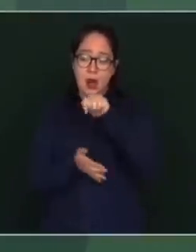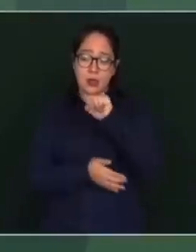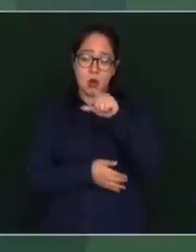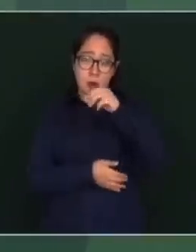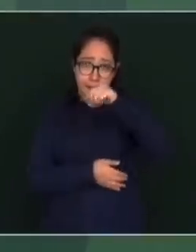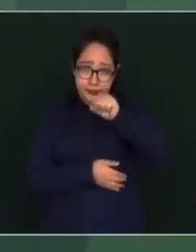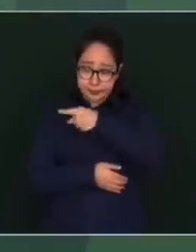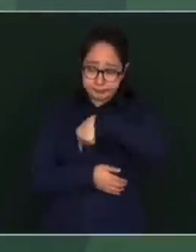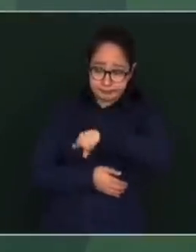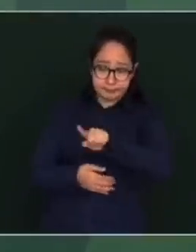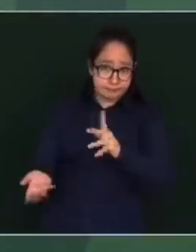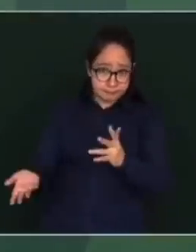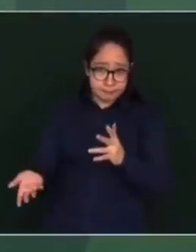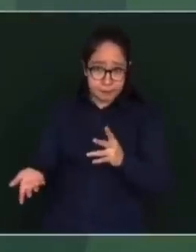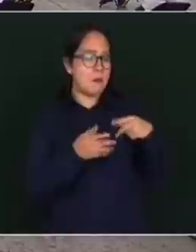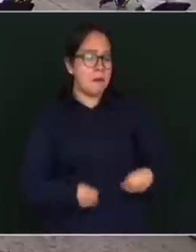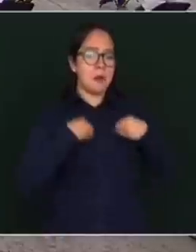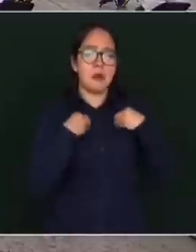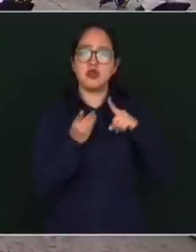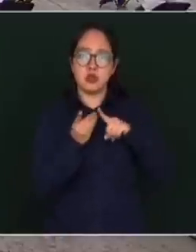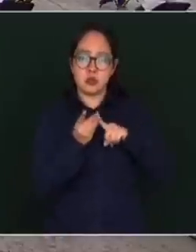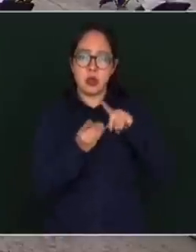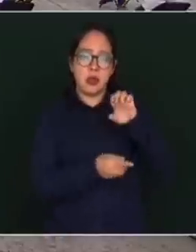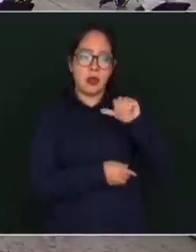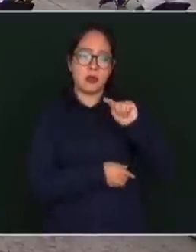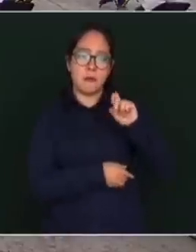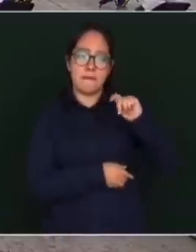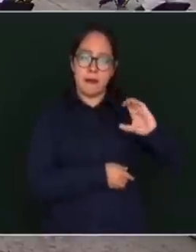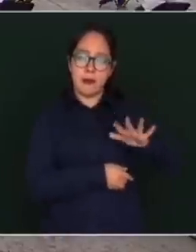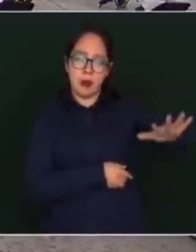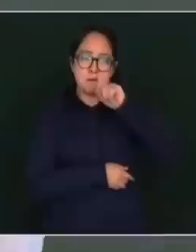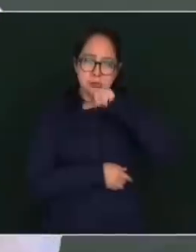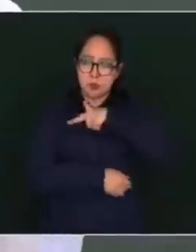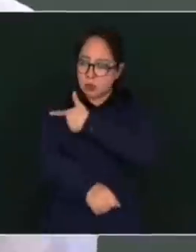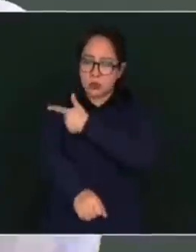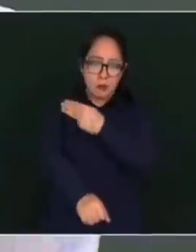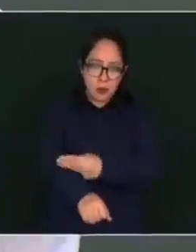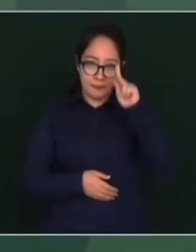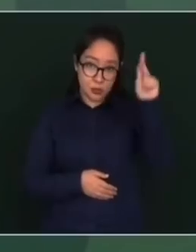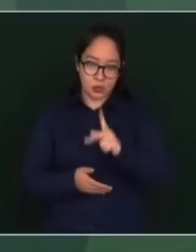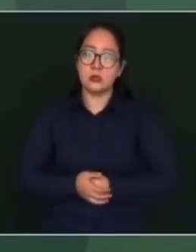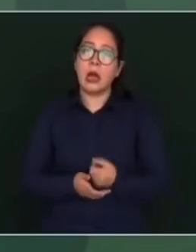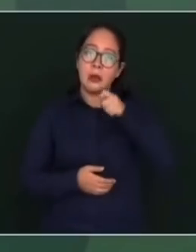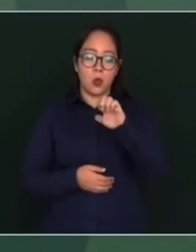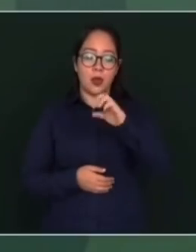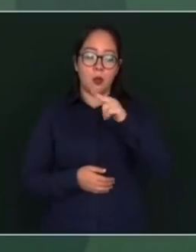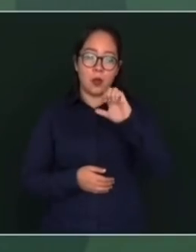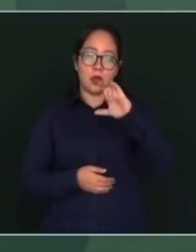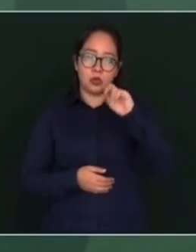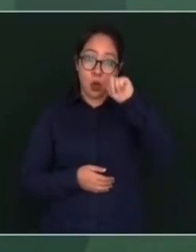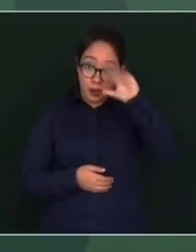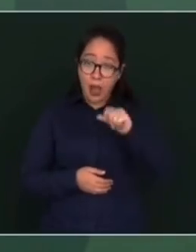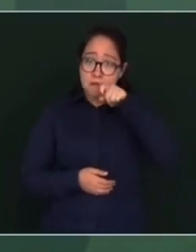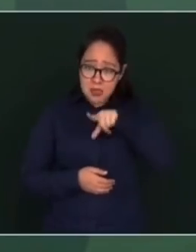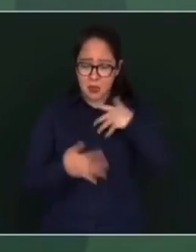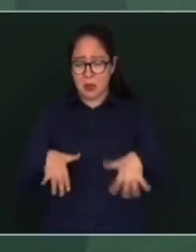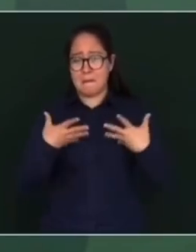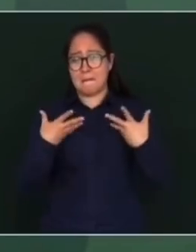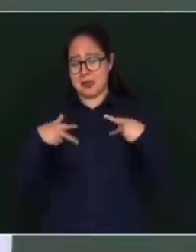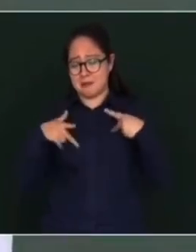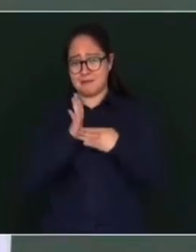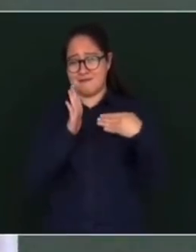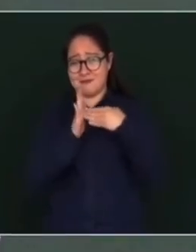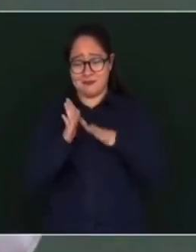sino también a los que viven en Ecatepec, de los que viven en la Gustavo Madero, y a los que viven en Pachuca, en Huehuetoca, que son millones.